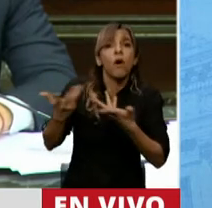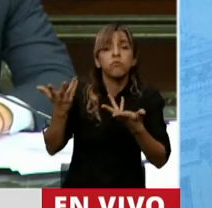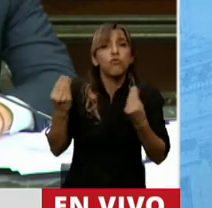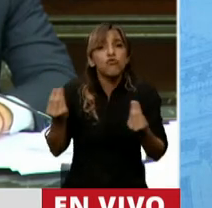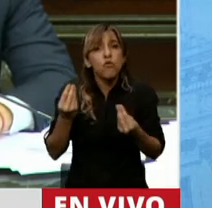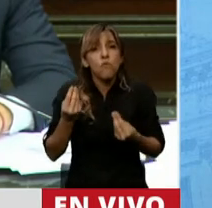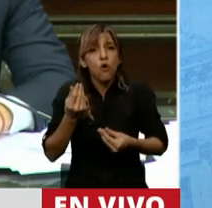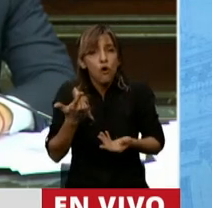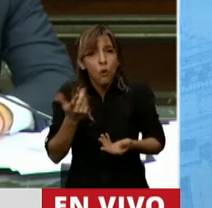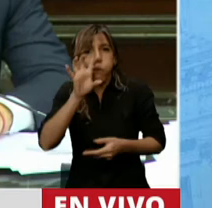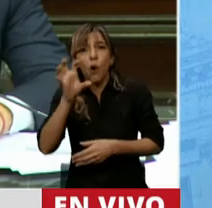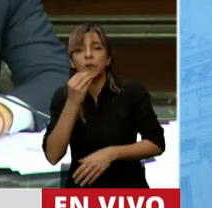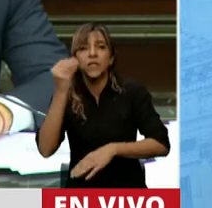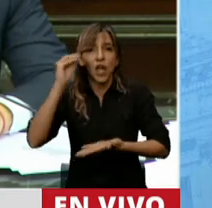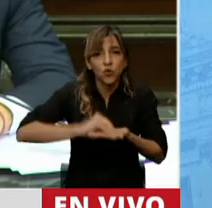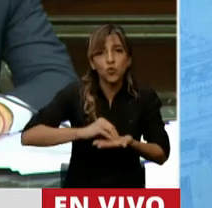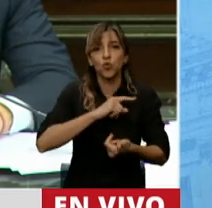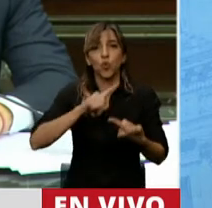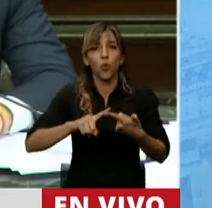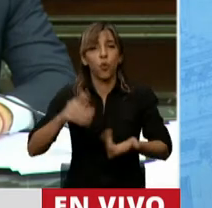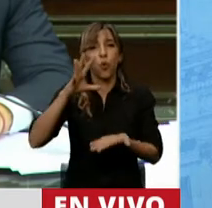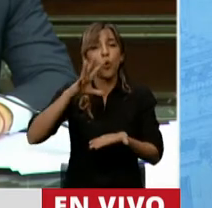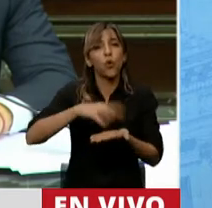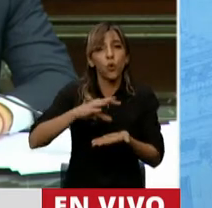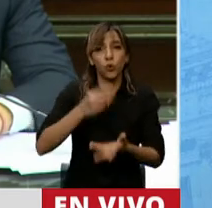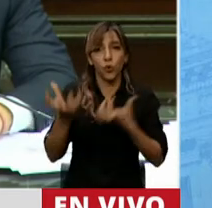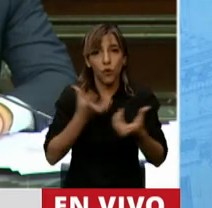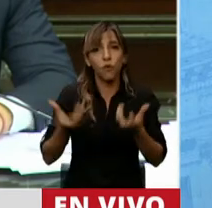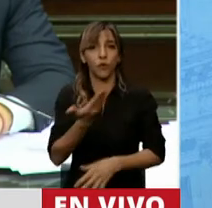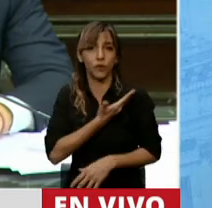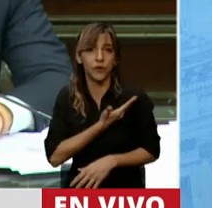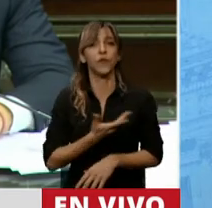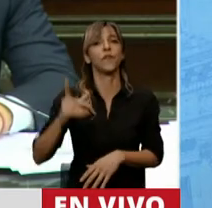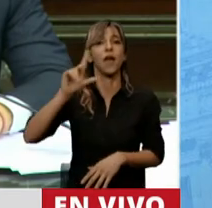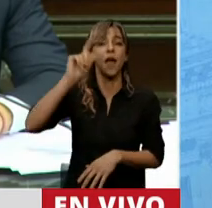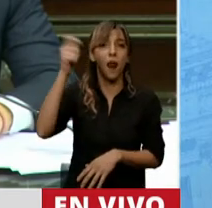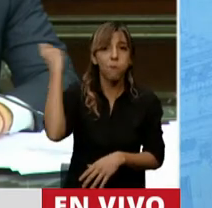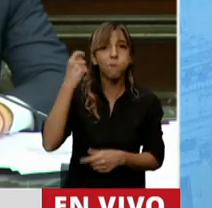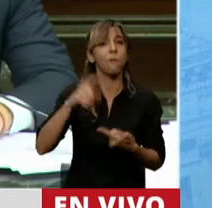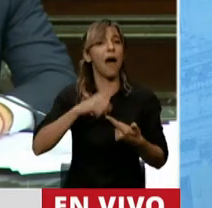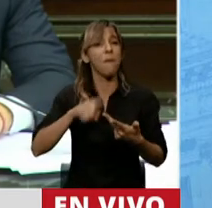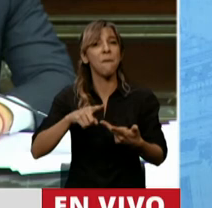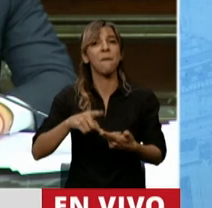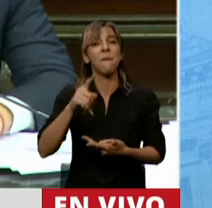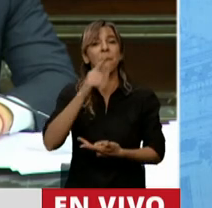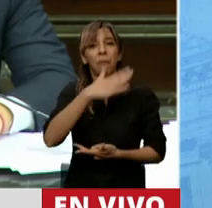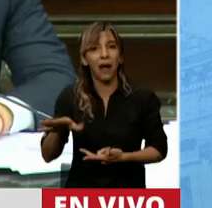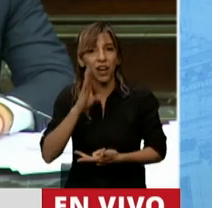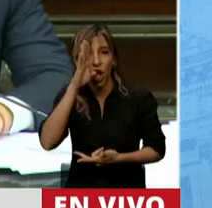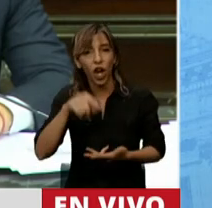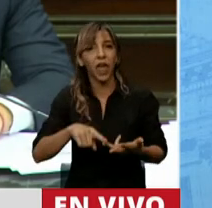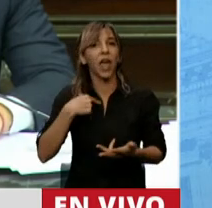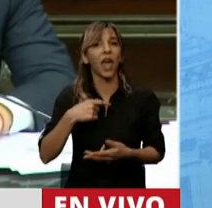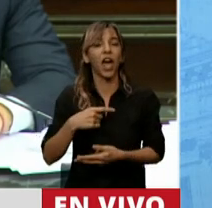los datos de Chubut, Tierra del Fuego, Santa Fe, La Pampa, Río Negro, San Luis y mi provincia, Santa Cruz.